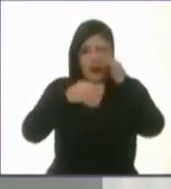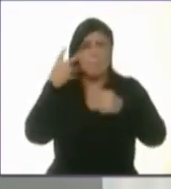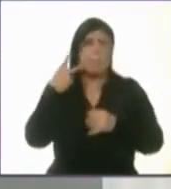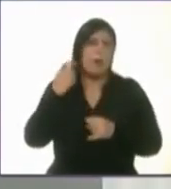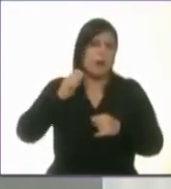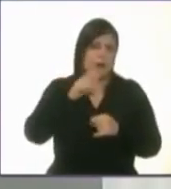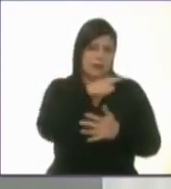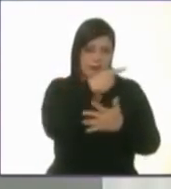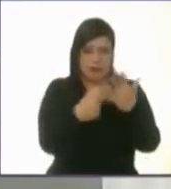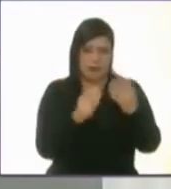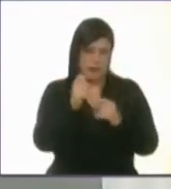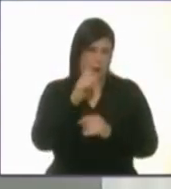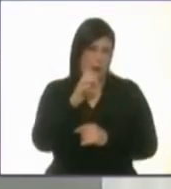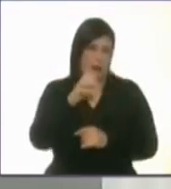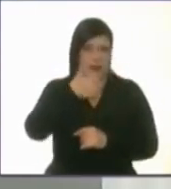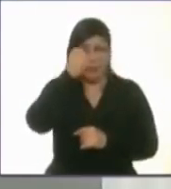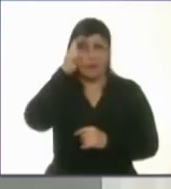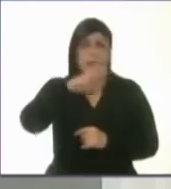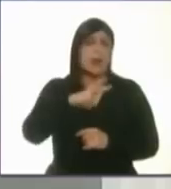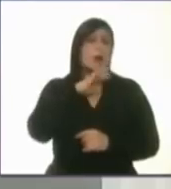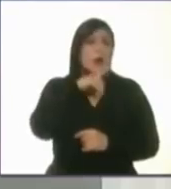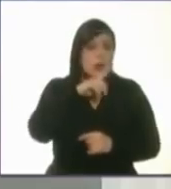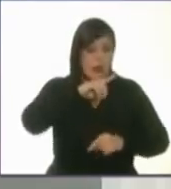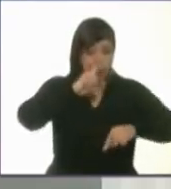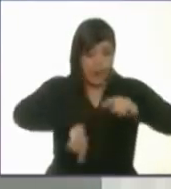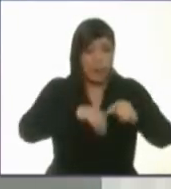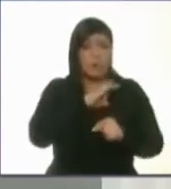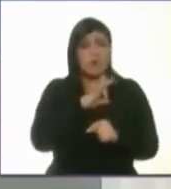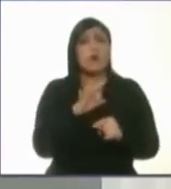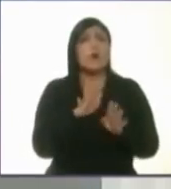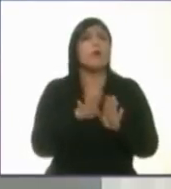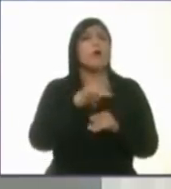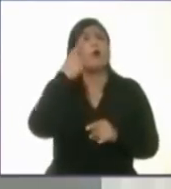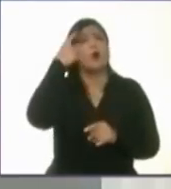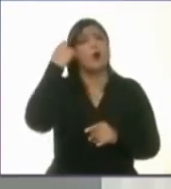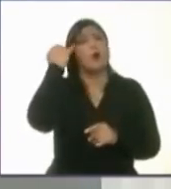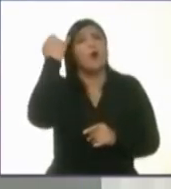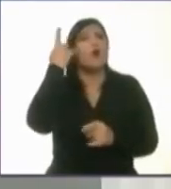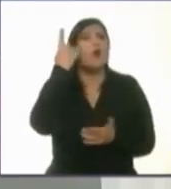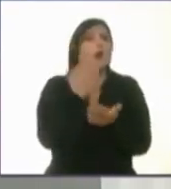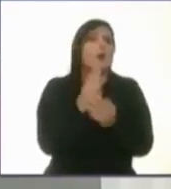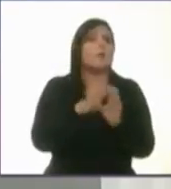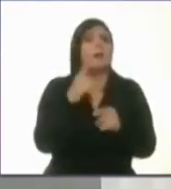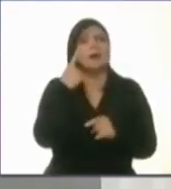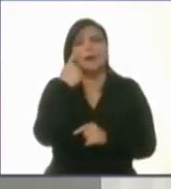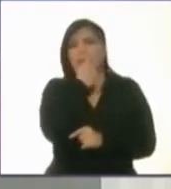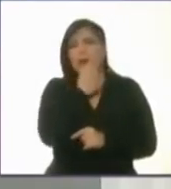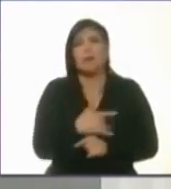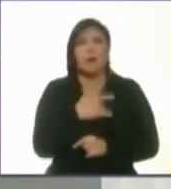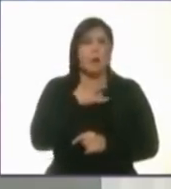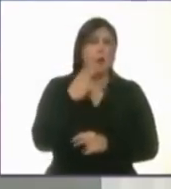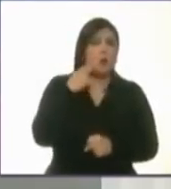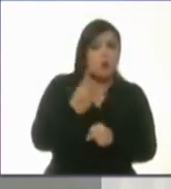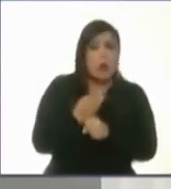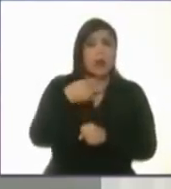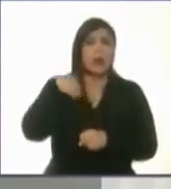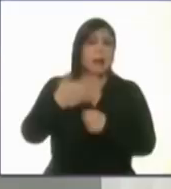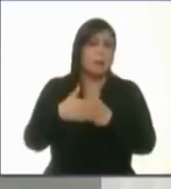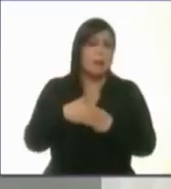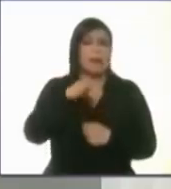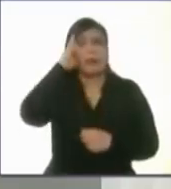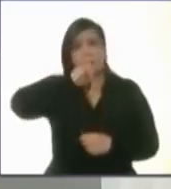los candidatos. La corrupción tampoco se resuelve con la mera voluntad y las buenas intenciones de la próxima jefa de gobierno. La